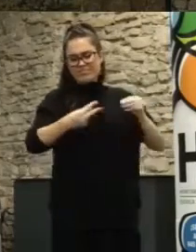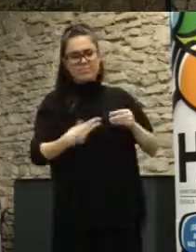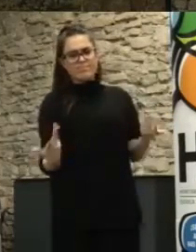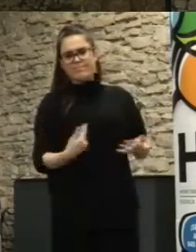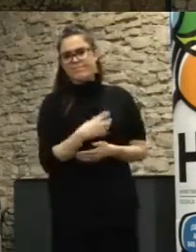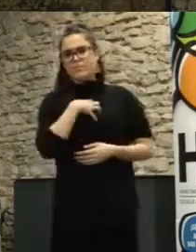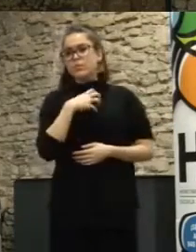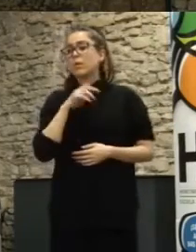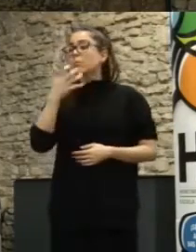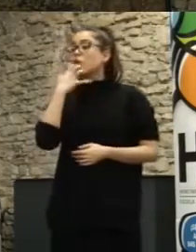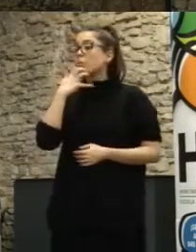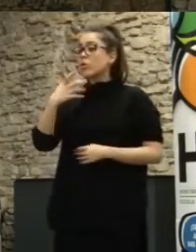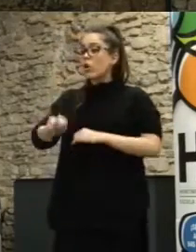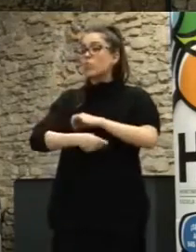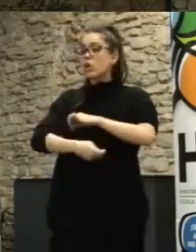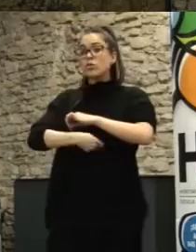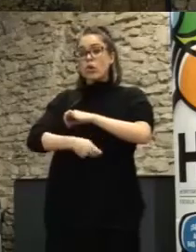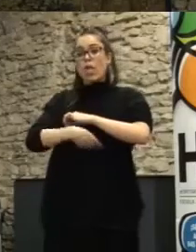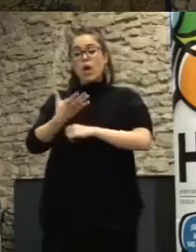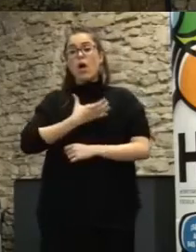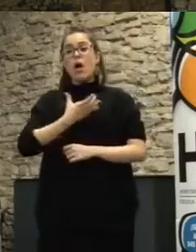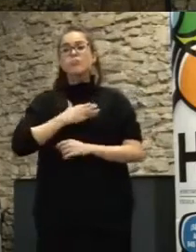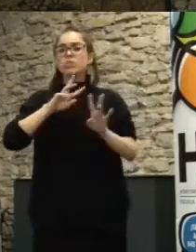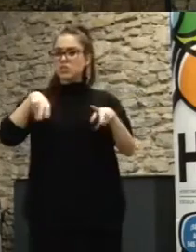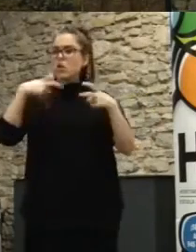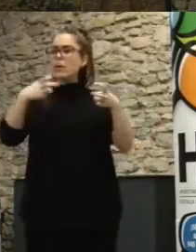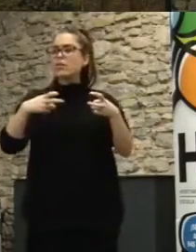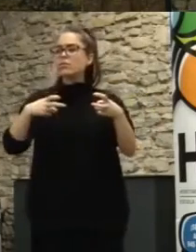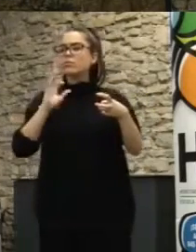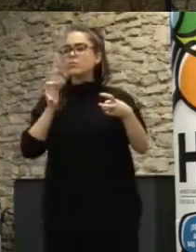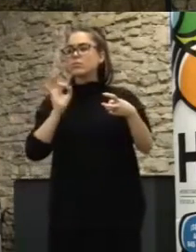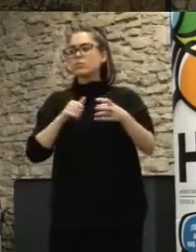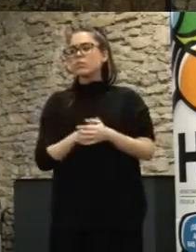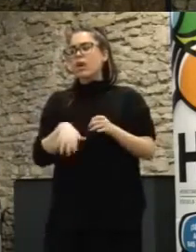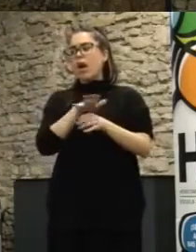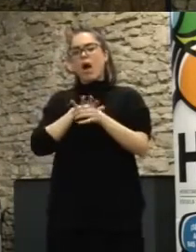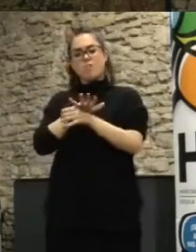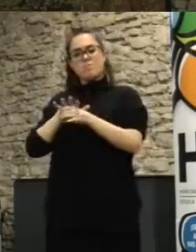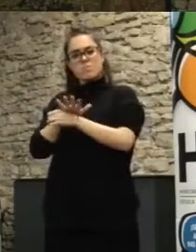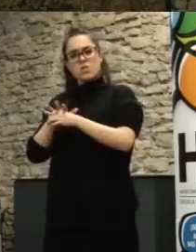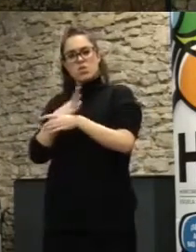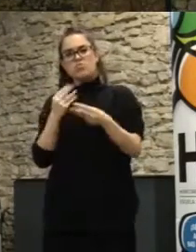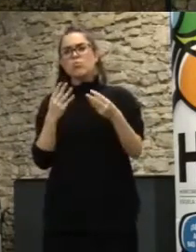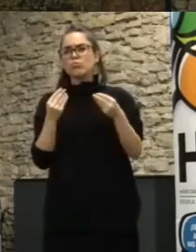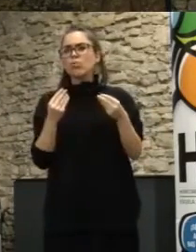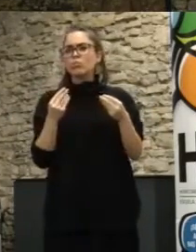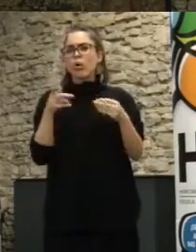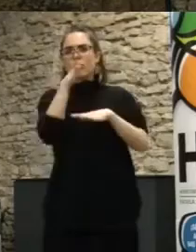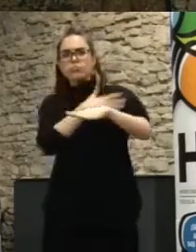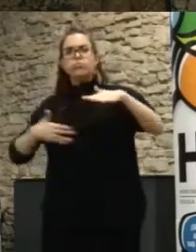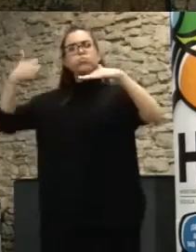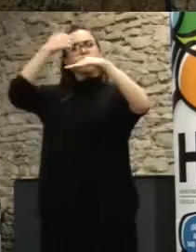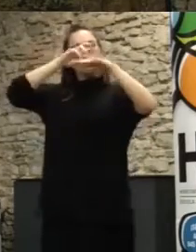que es un ayuntamiento tradicionalmente que ha sido innovador que ha estado en muchos ámbitos a la cabeza de la